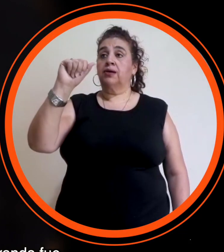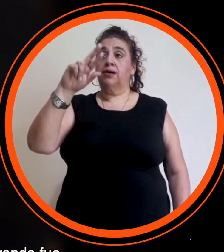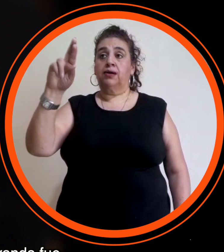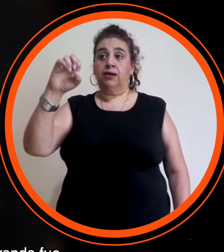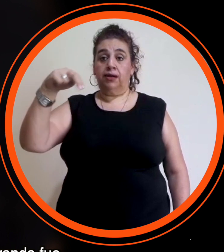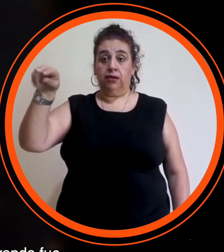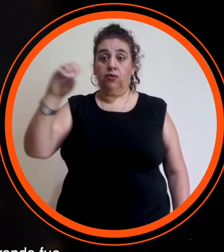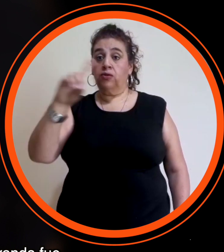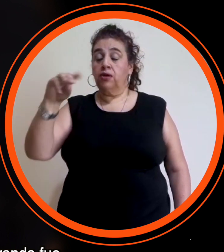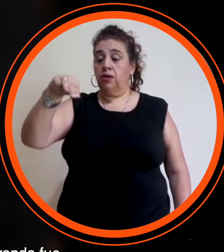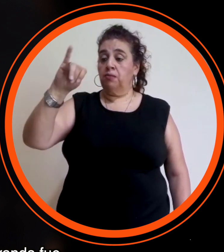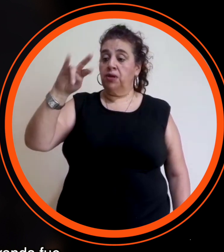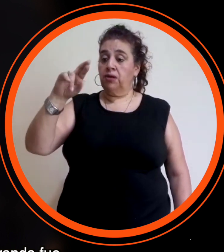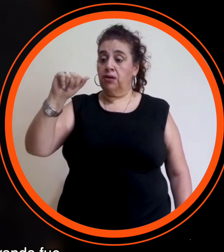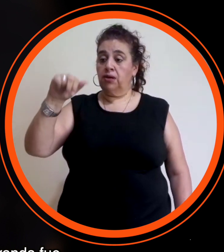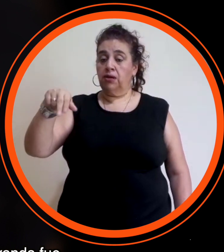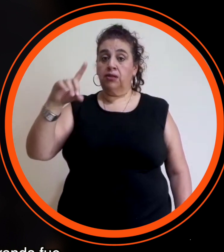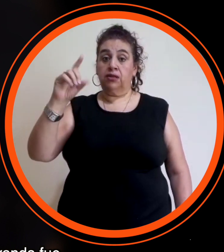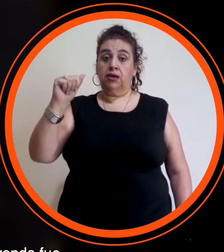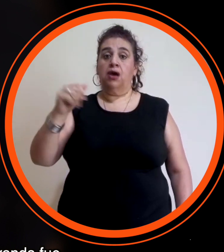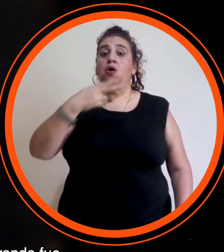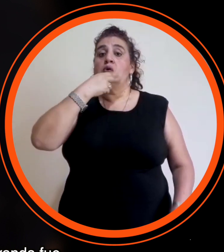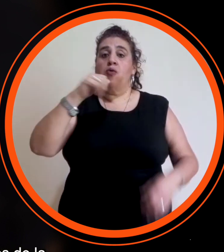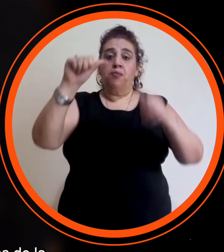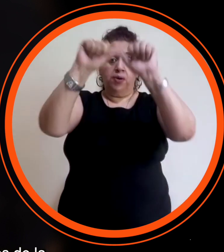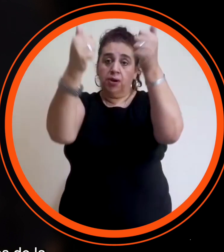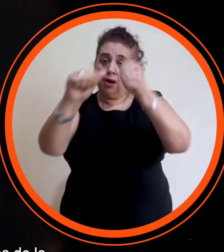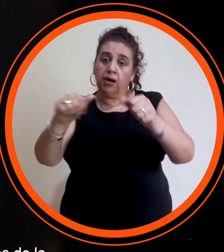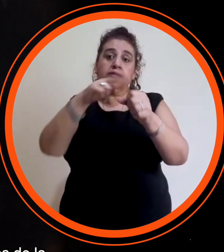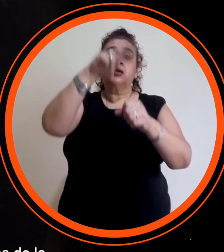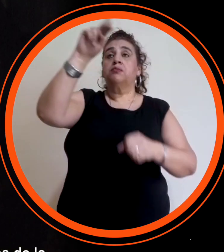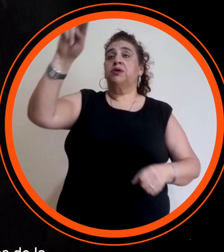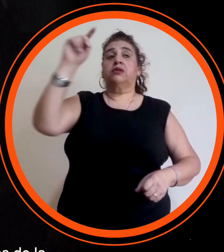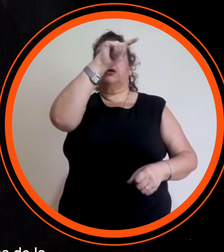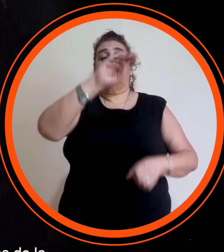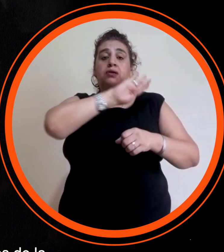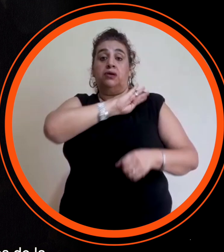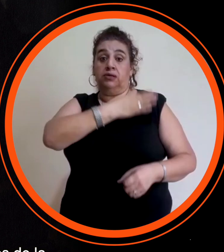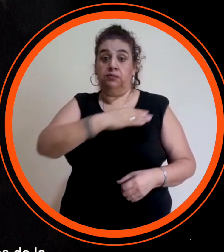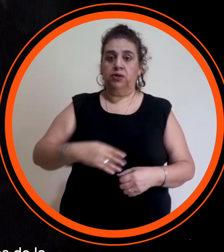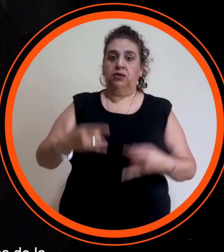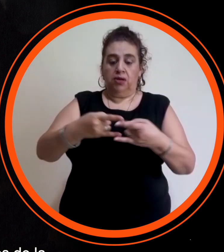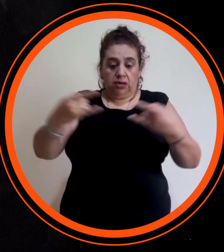Juan Carreño de Miranda fue uno de los pintores del barroco más sobresalientes de la corona española.